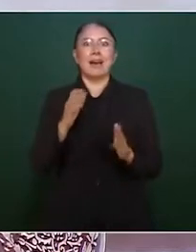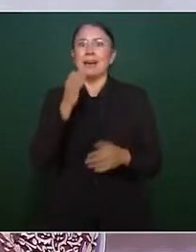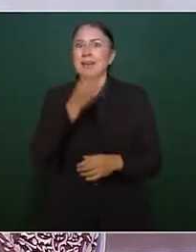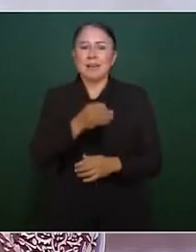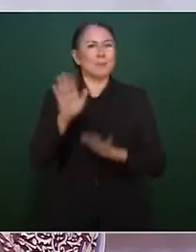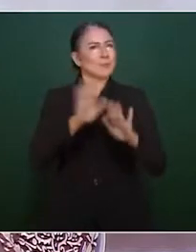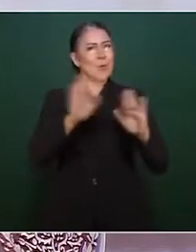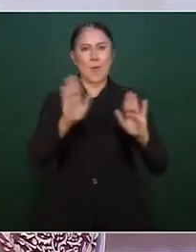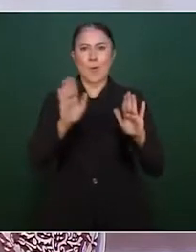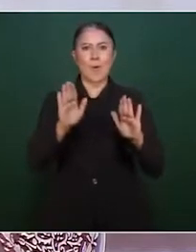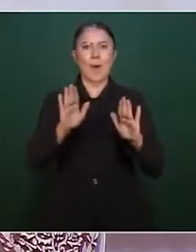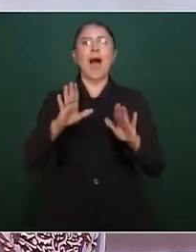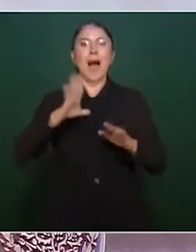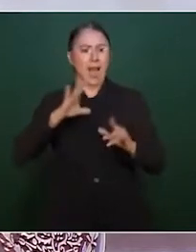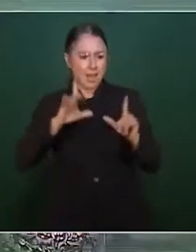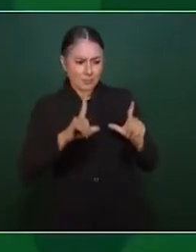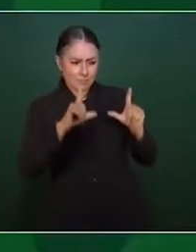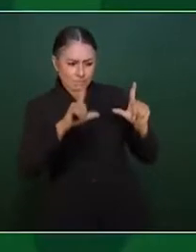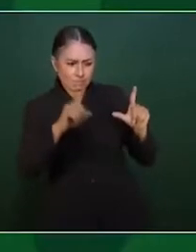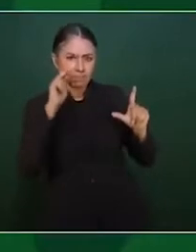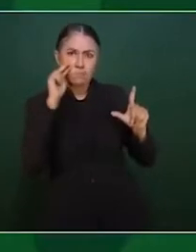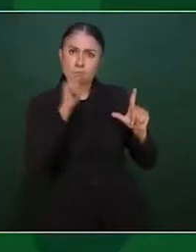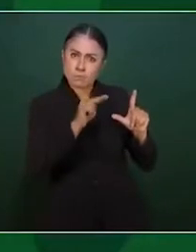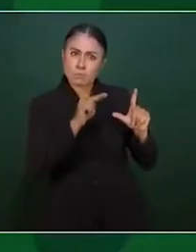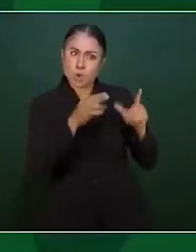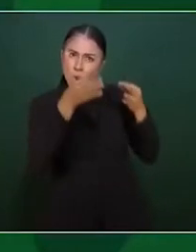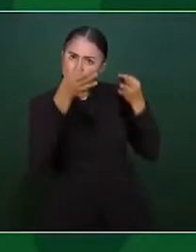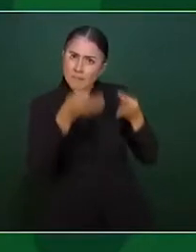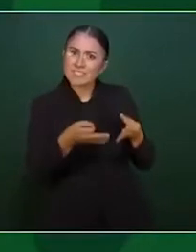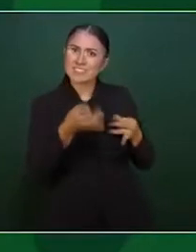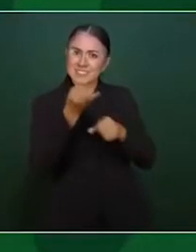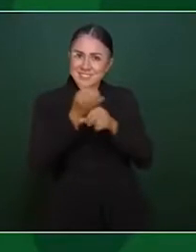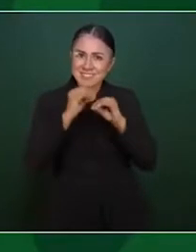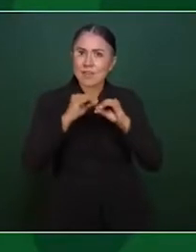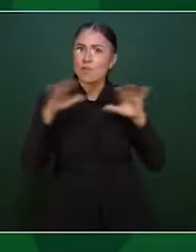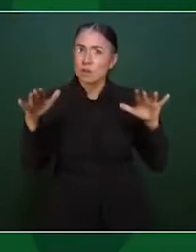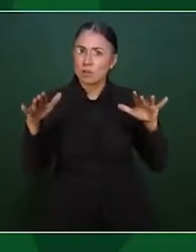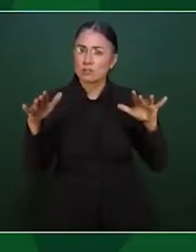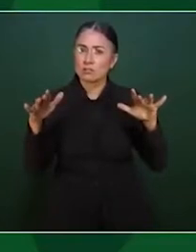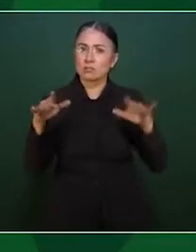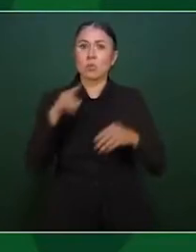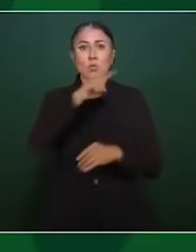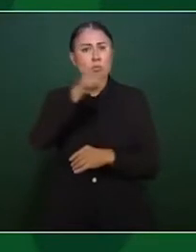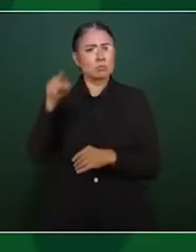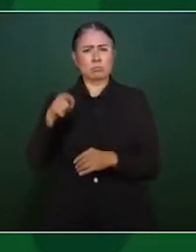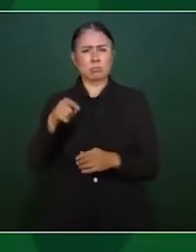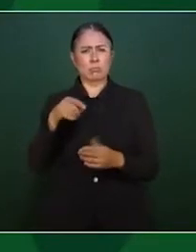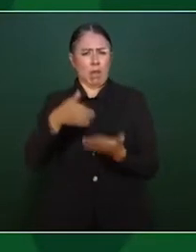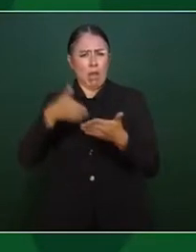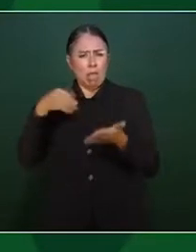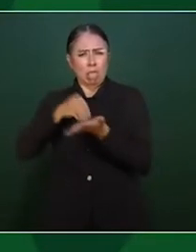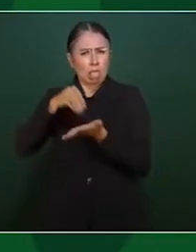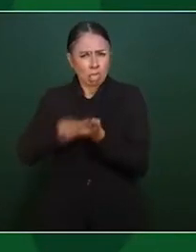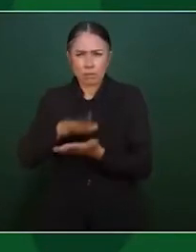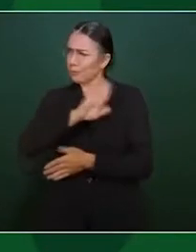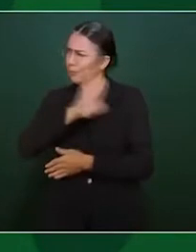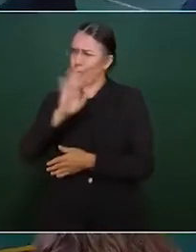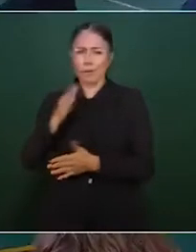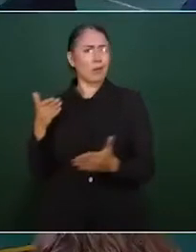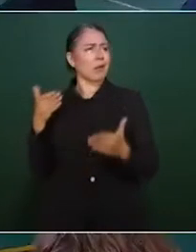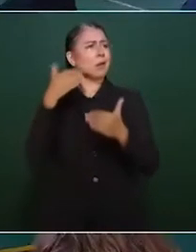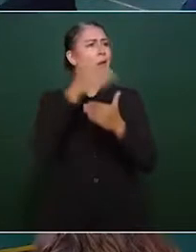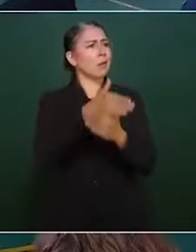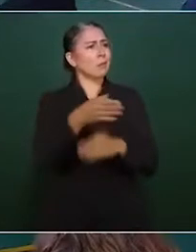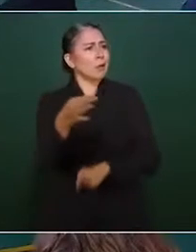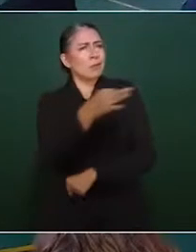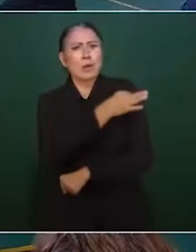Para la vacuna de refuerzo no hay que registrarse. Hay que acudir directamente al centro de vacunación para